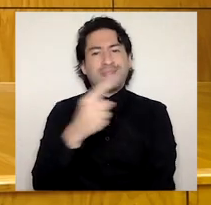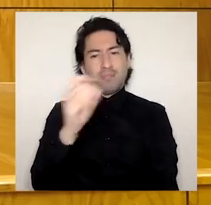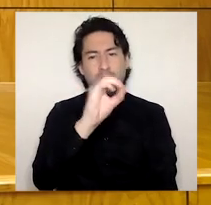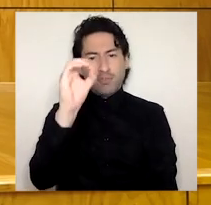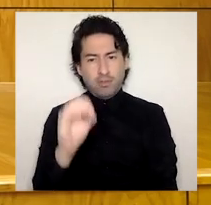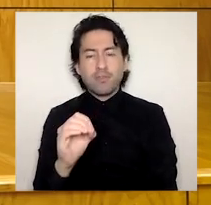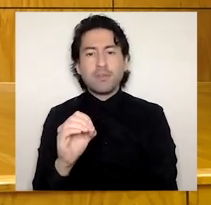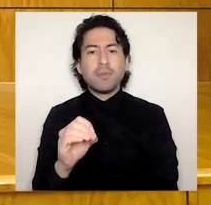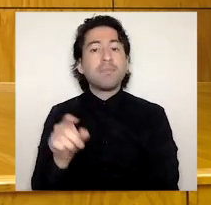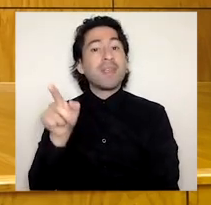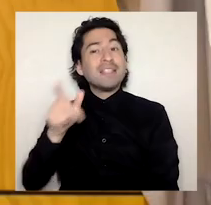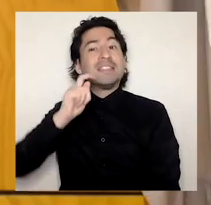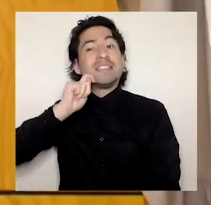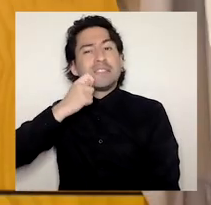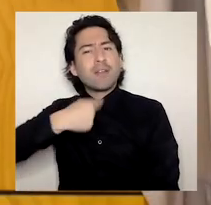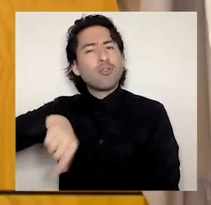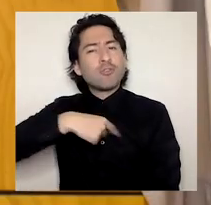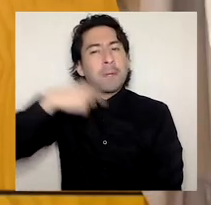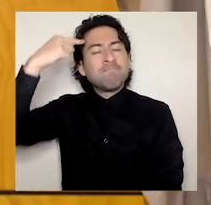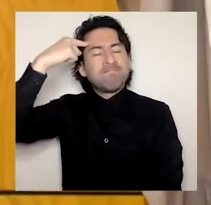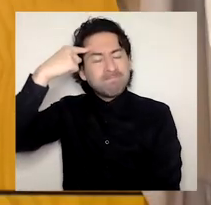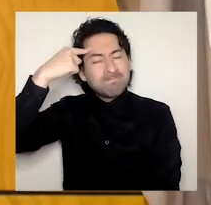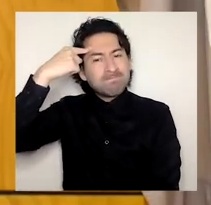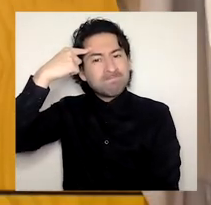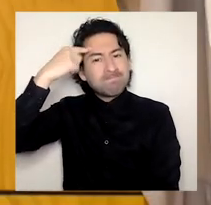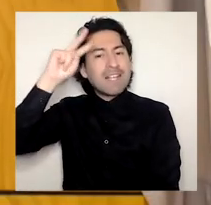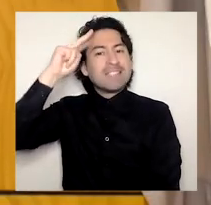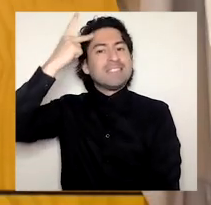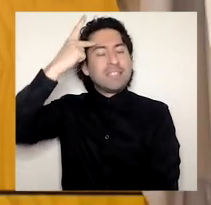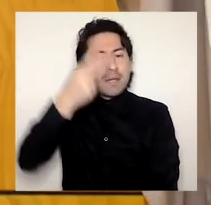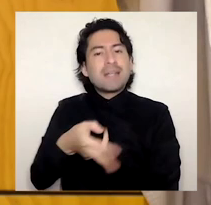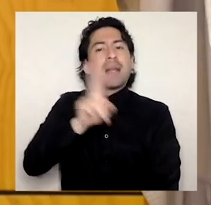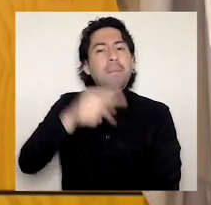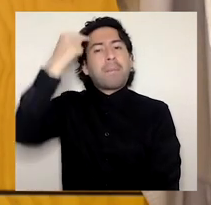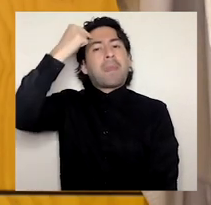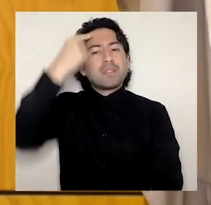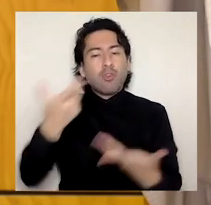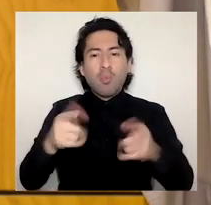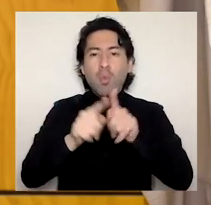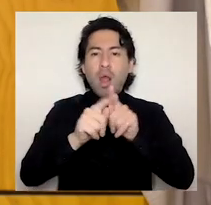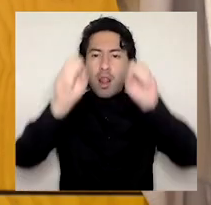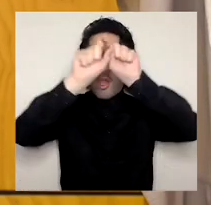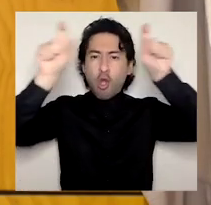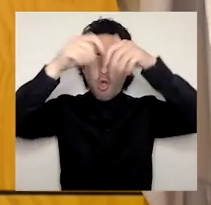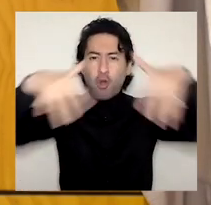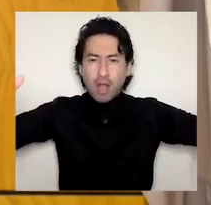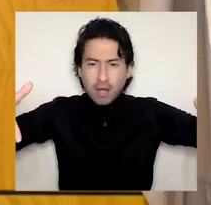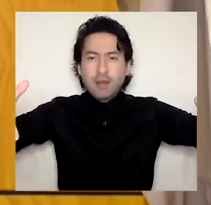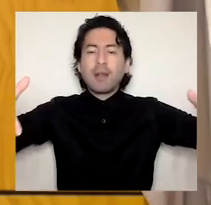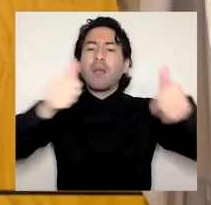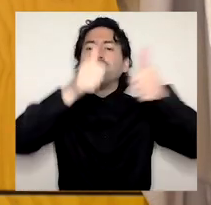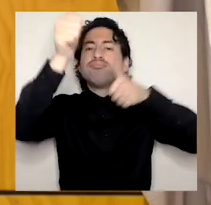nos obliga a repensar una forma orgánica de gobernanza diferente y acorde a nuestro carácter